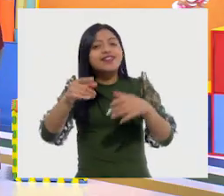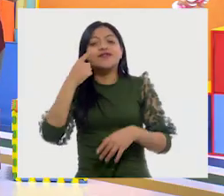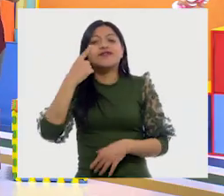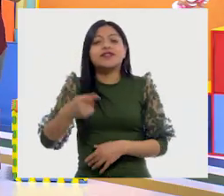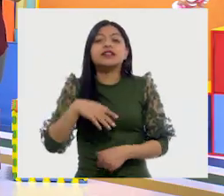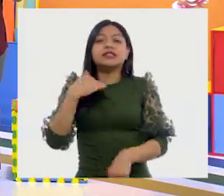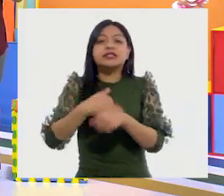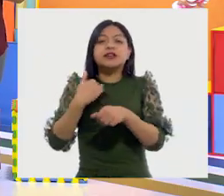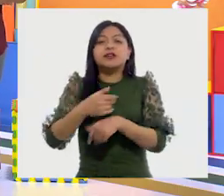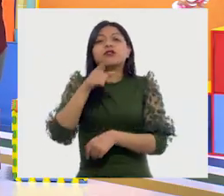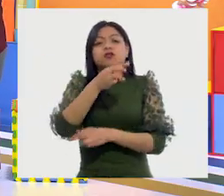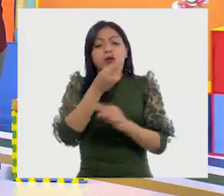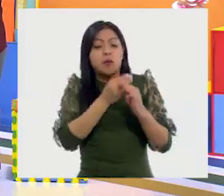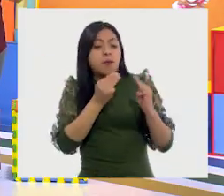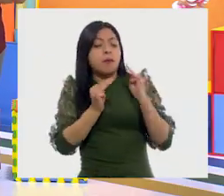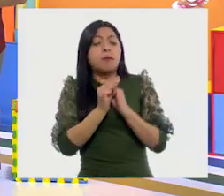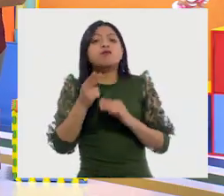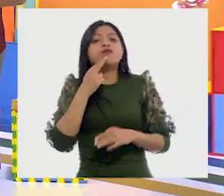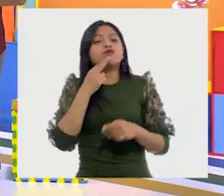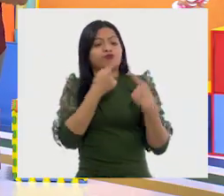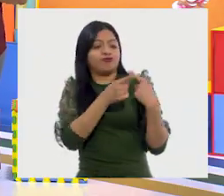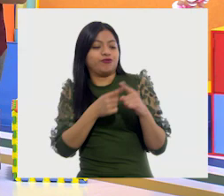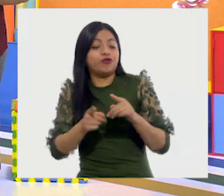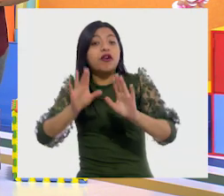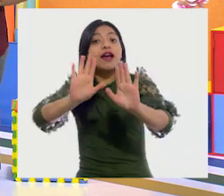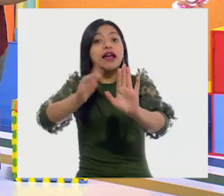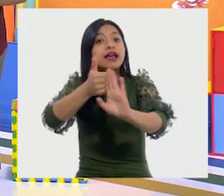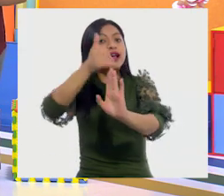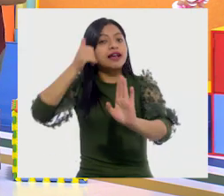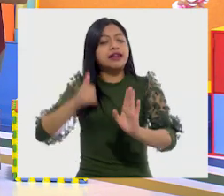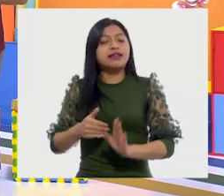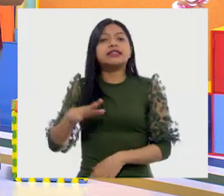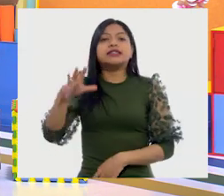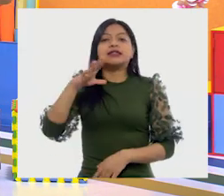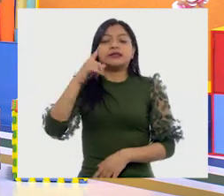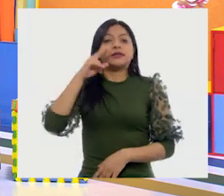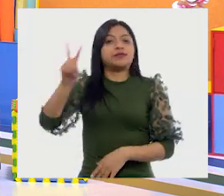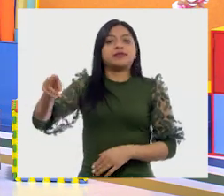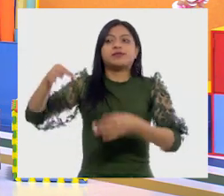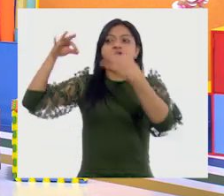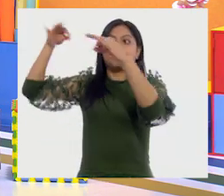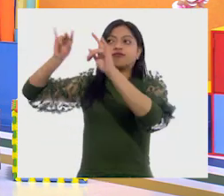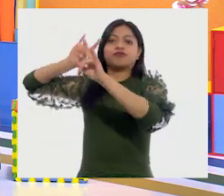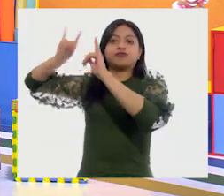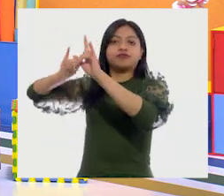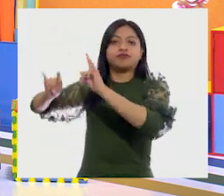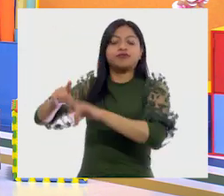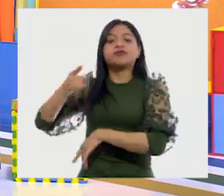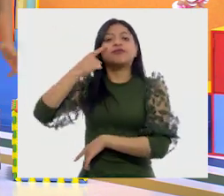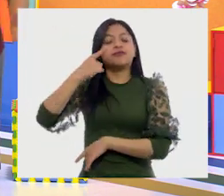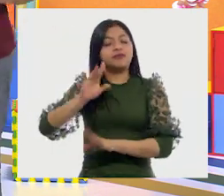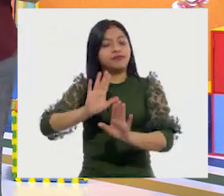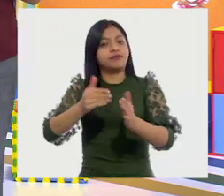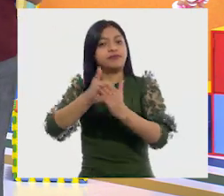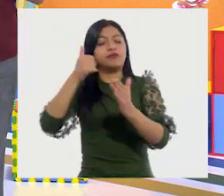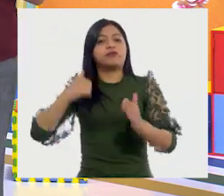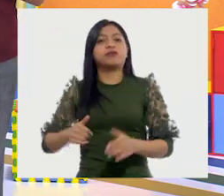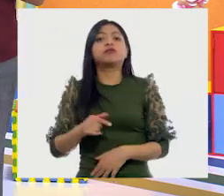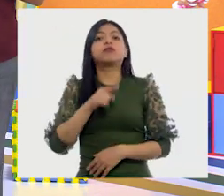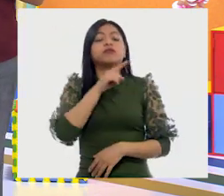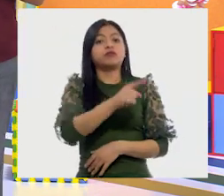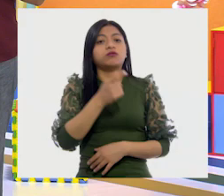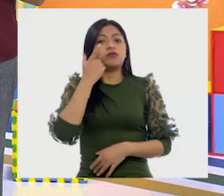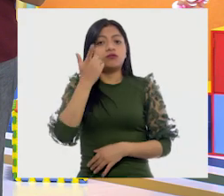a poder utilizar distintos materiales, pero para esto vamos a analizar varios carteles. ¡Ah, muy bien! Y primero te voy a decir, ¿quieres